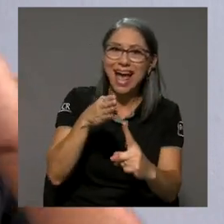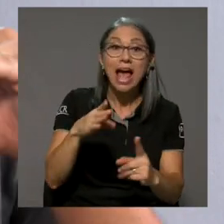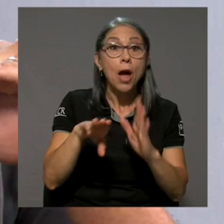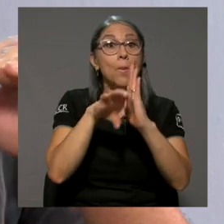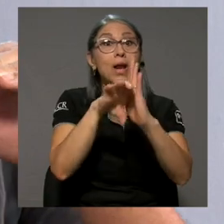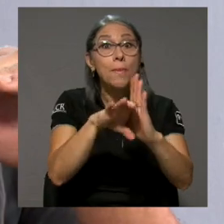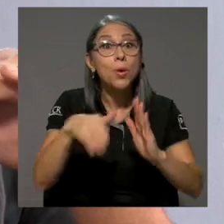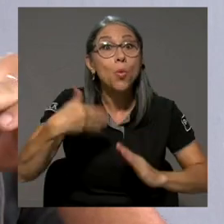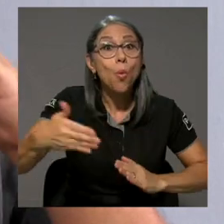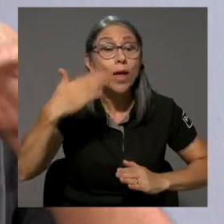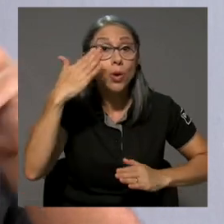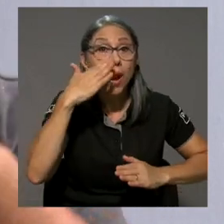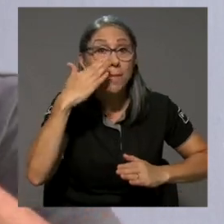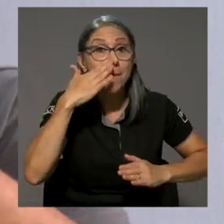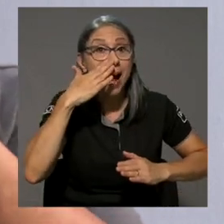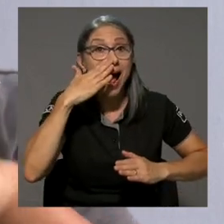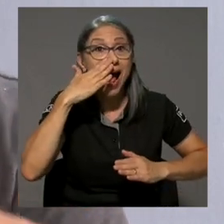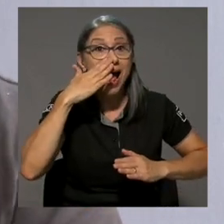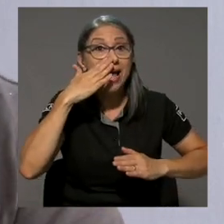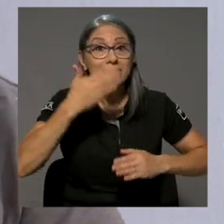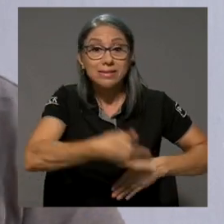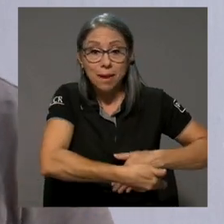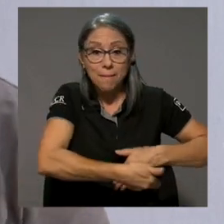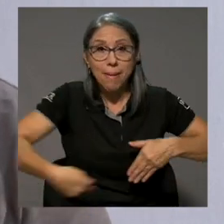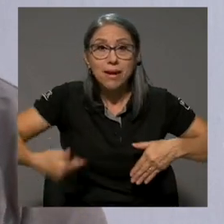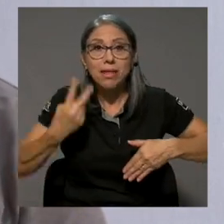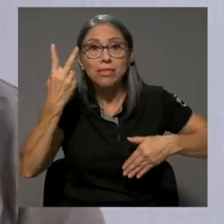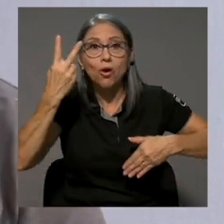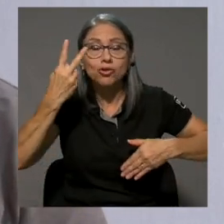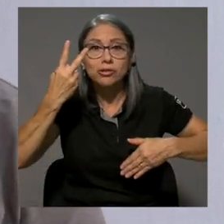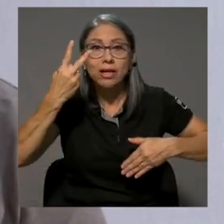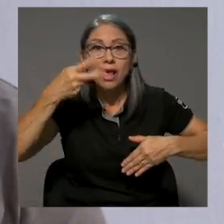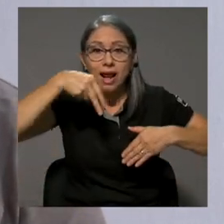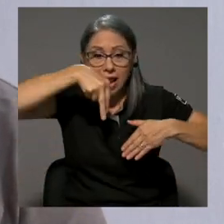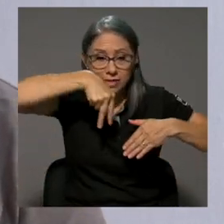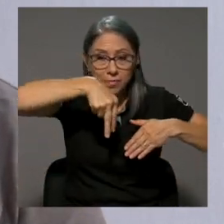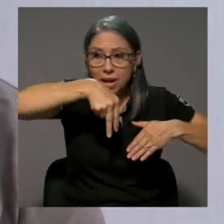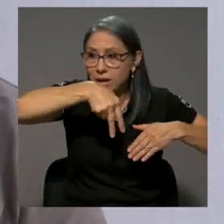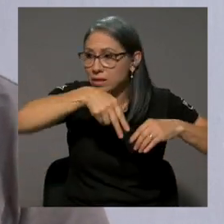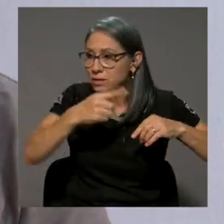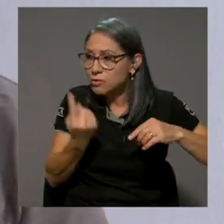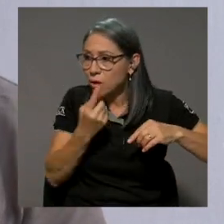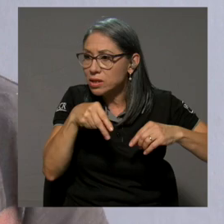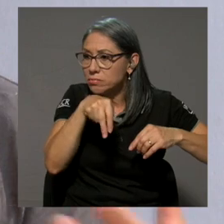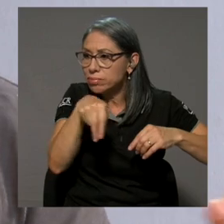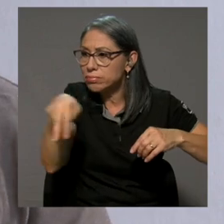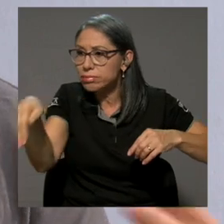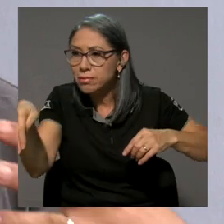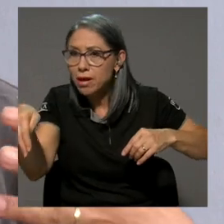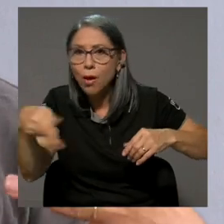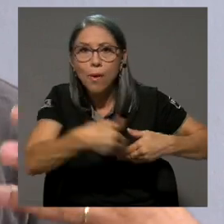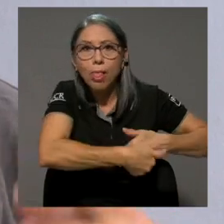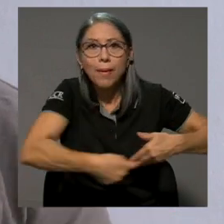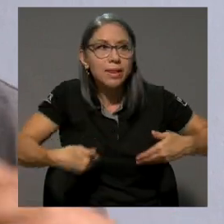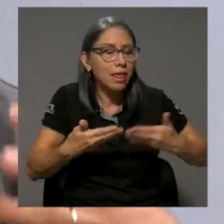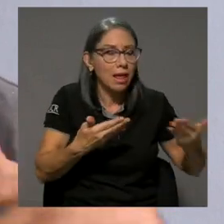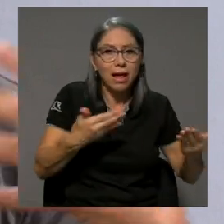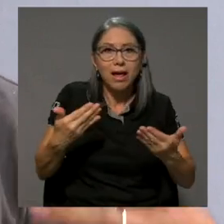madre se parte en dos y se van las piernas caminando, ese tipo de efectos eran los que estaban buscando, cómo poder